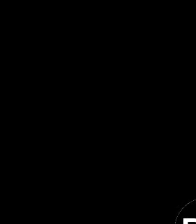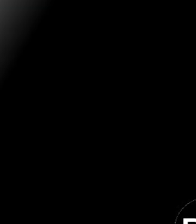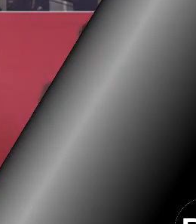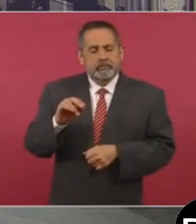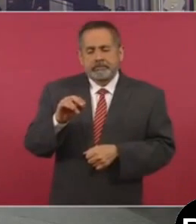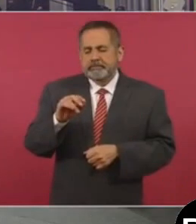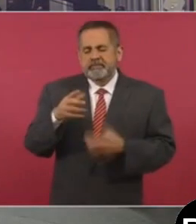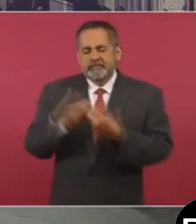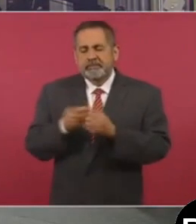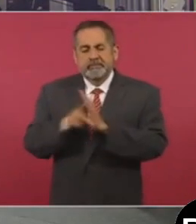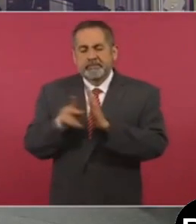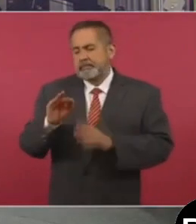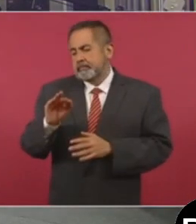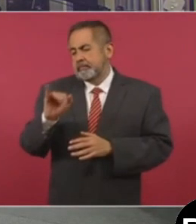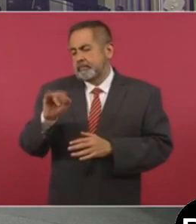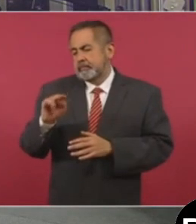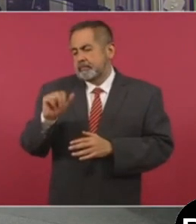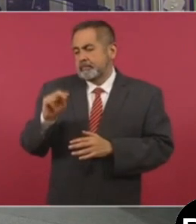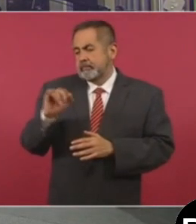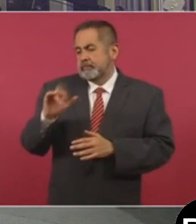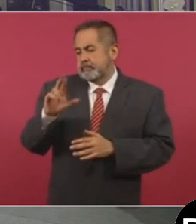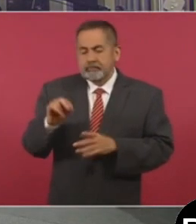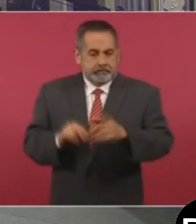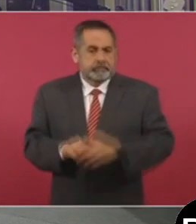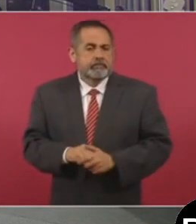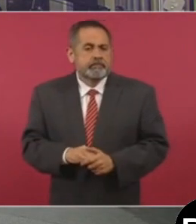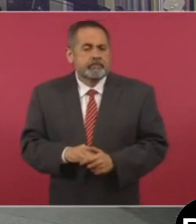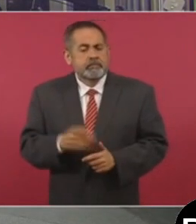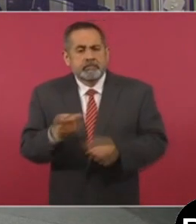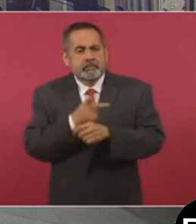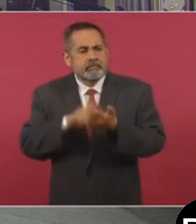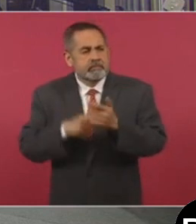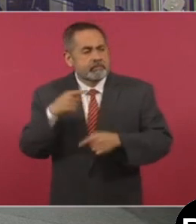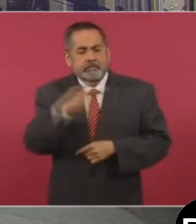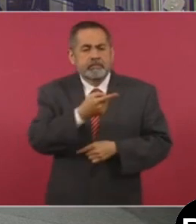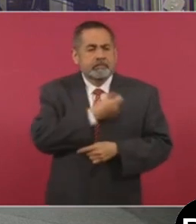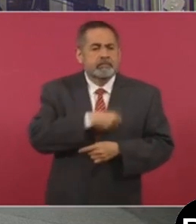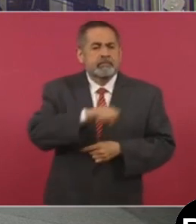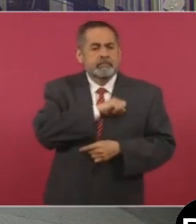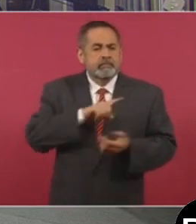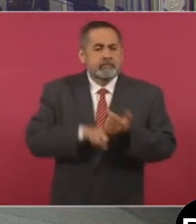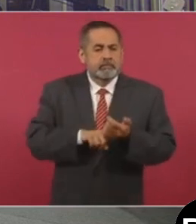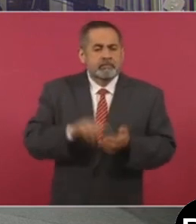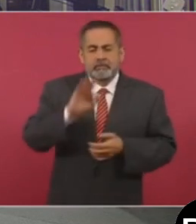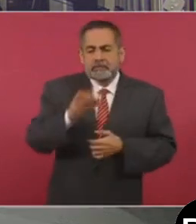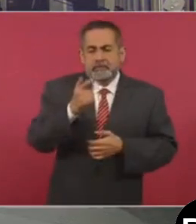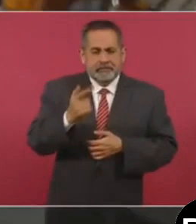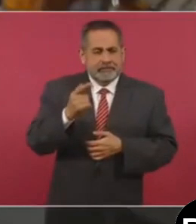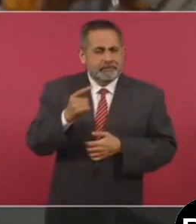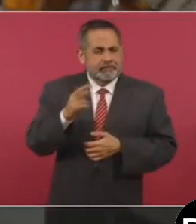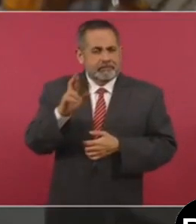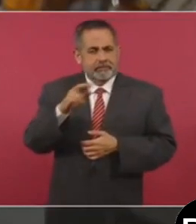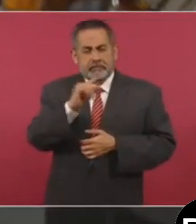Señor, ¿qué nos puede actualizar respecto del estado de salud del fiscal general de la República, Alejandro Gertz Manero?